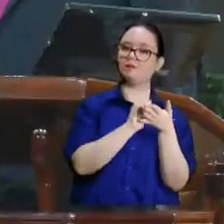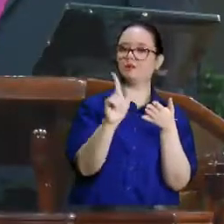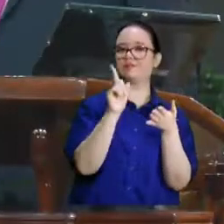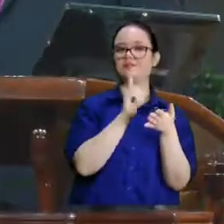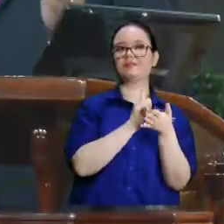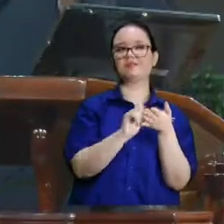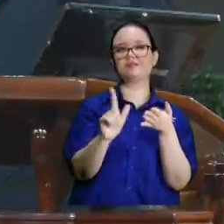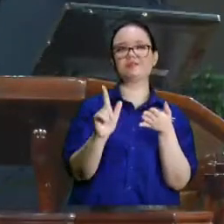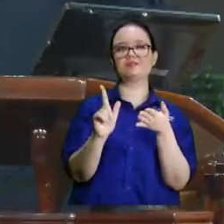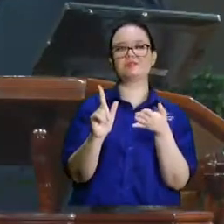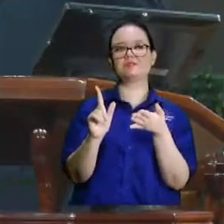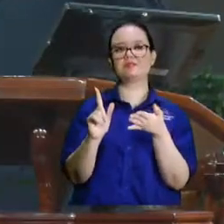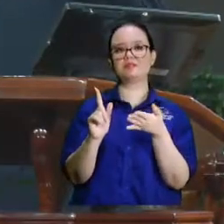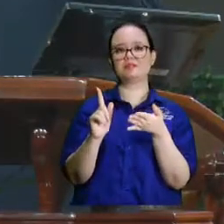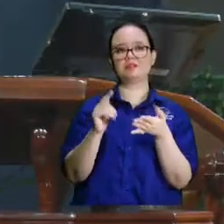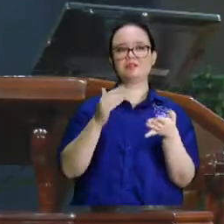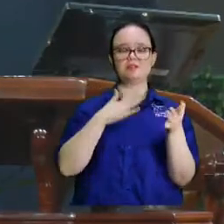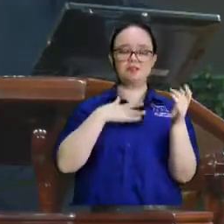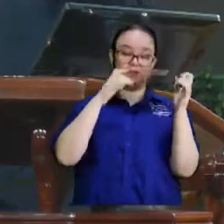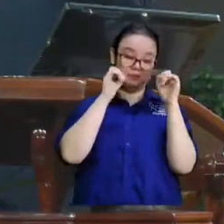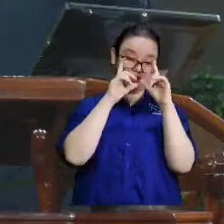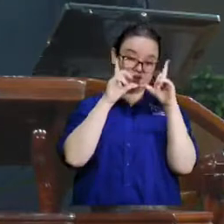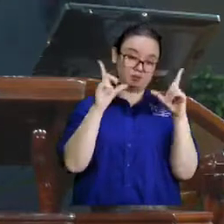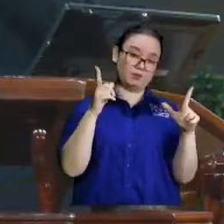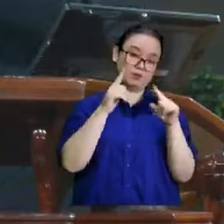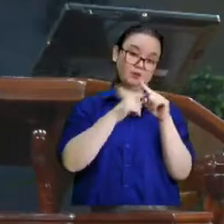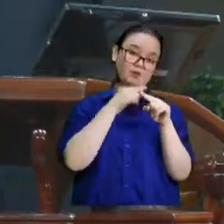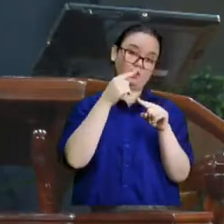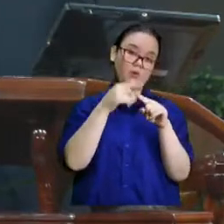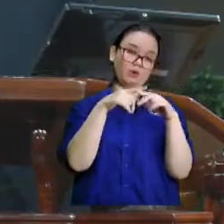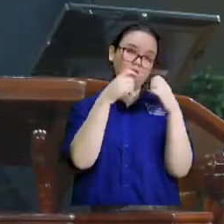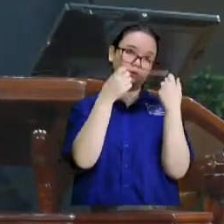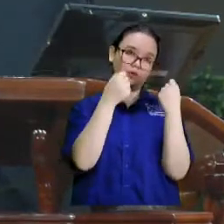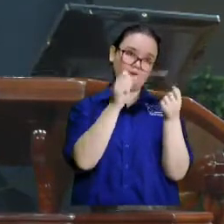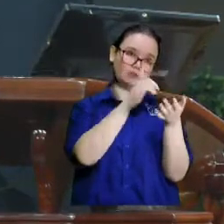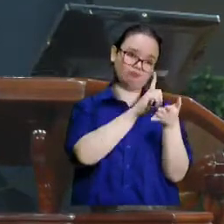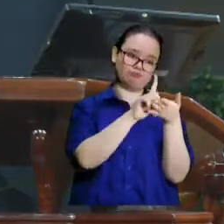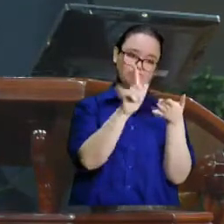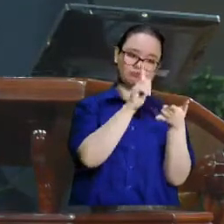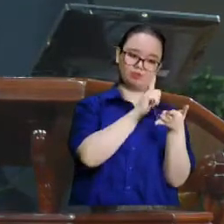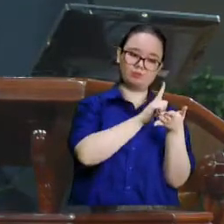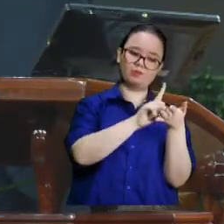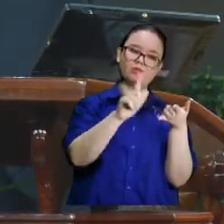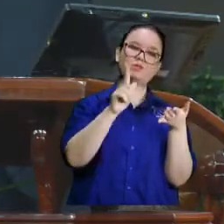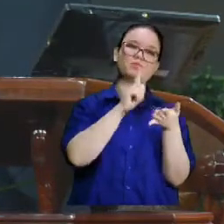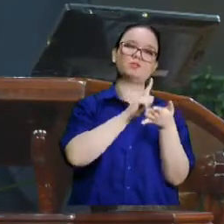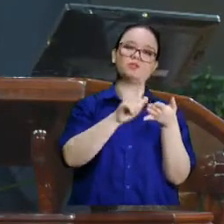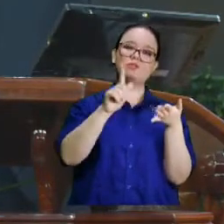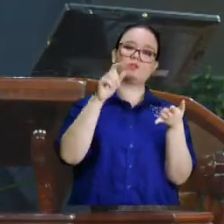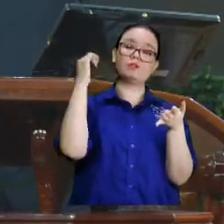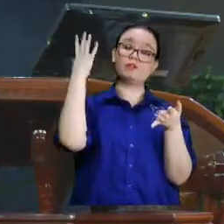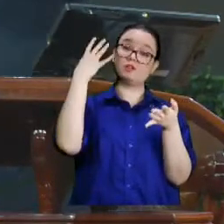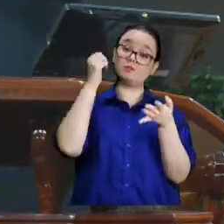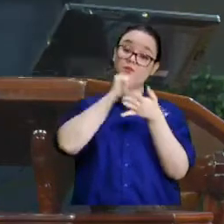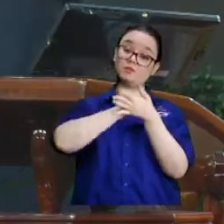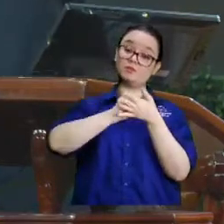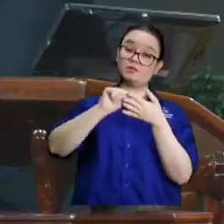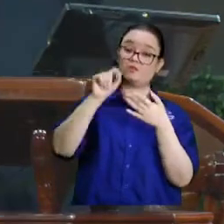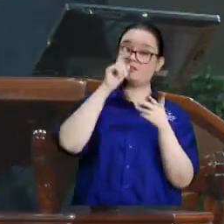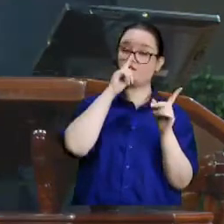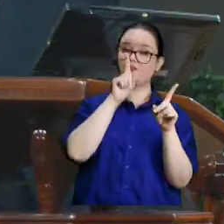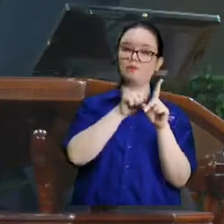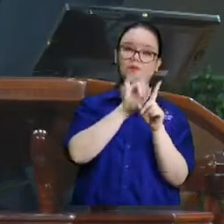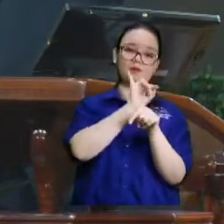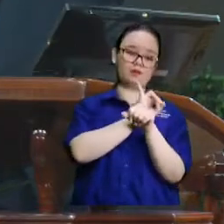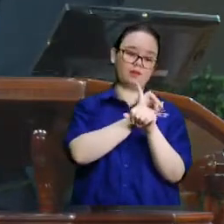Sí, me impresionó eso. Cuando hace esa purificación, el Espíritu y la novia dicen, ven, ya